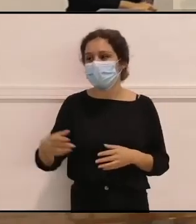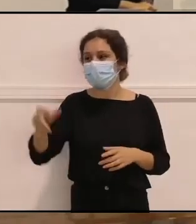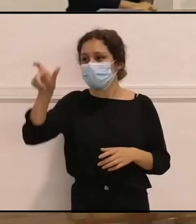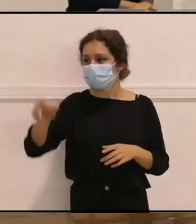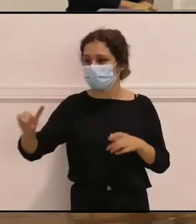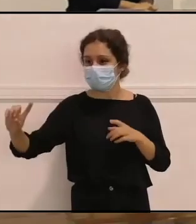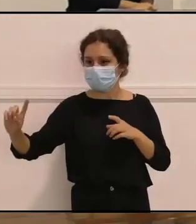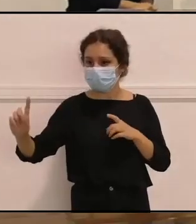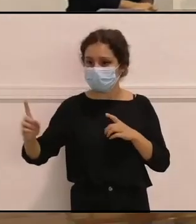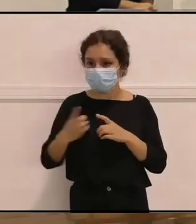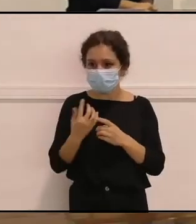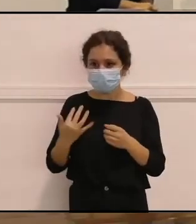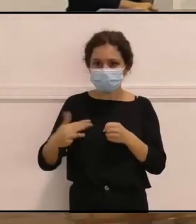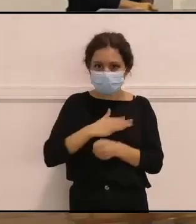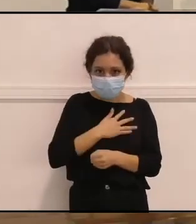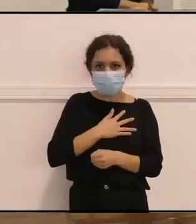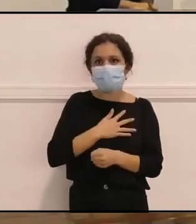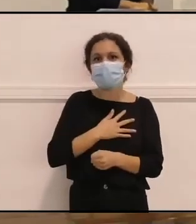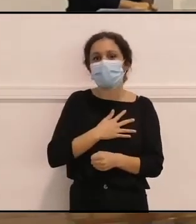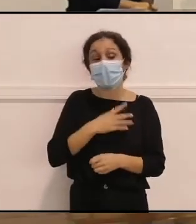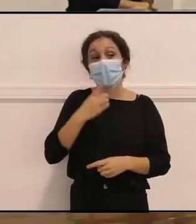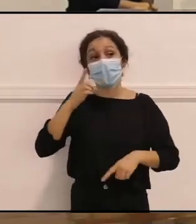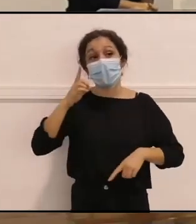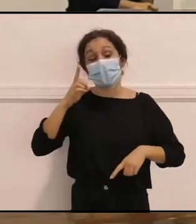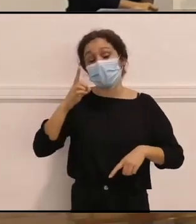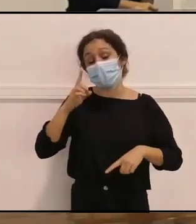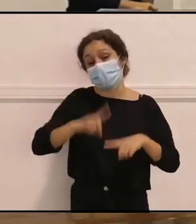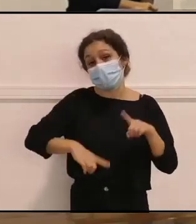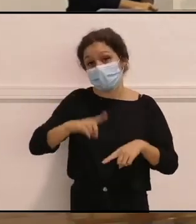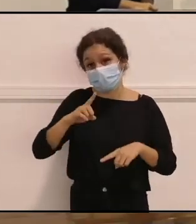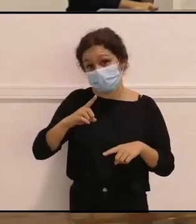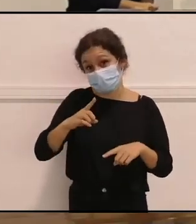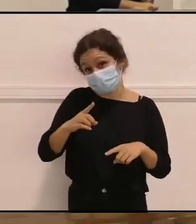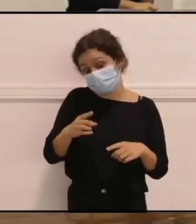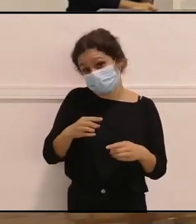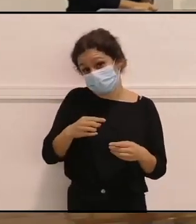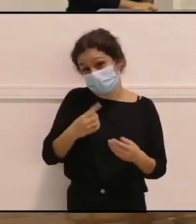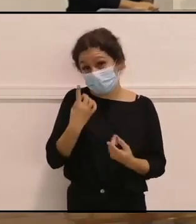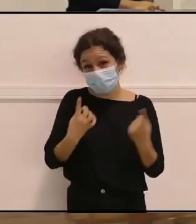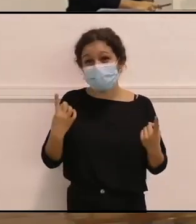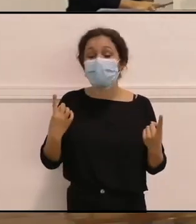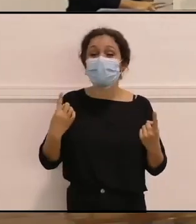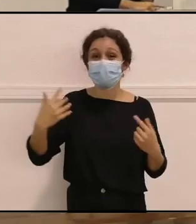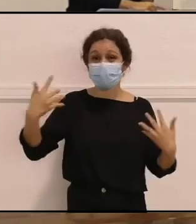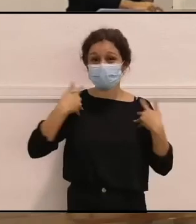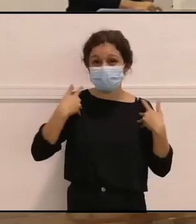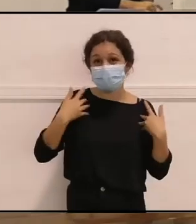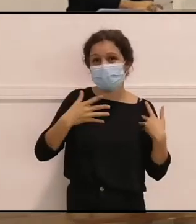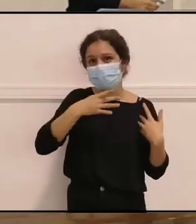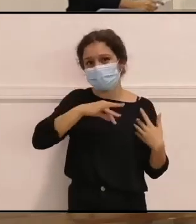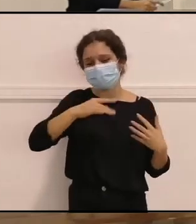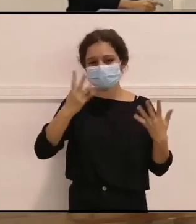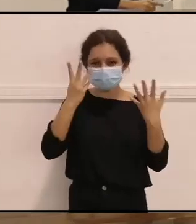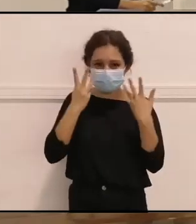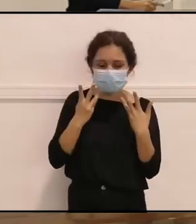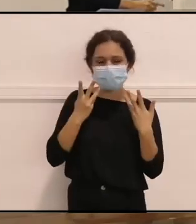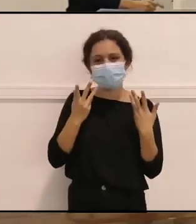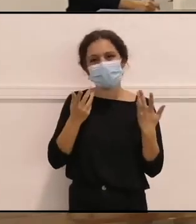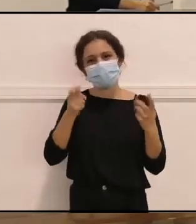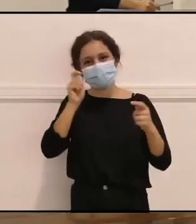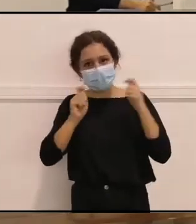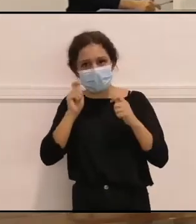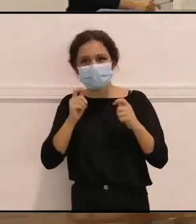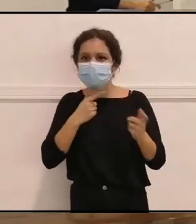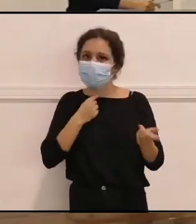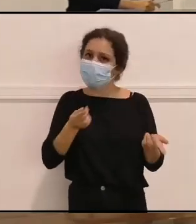por las cosas que pasan y muchas veces es doloroso porque a nadie le gusta estar triste o que a él algo le duela o llorar o decir,